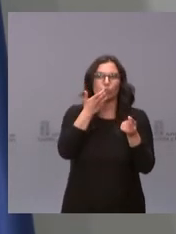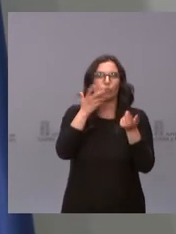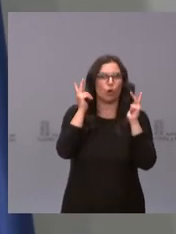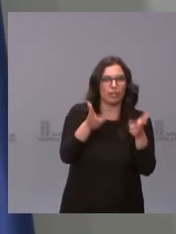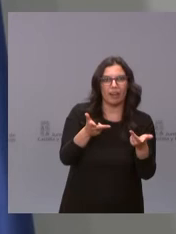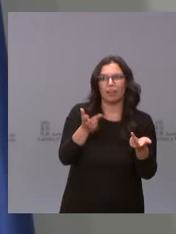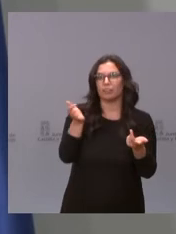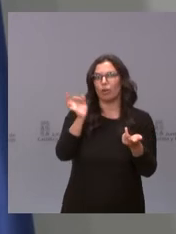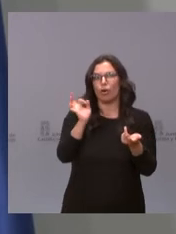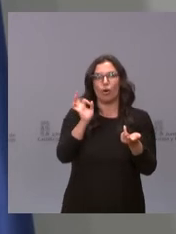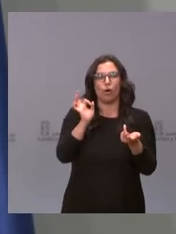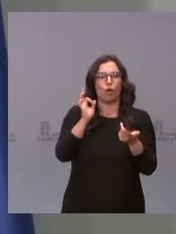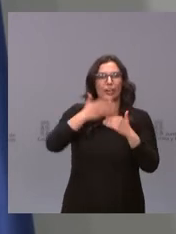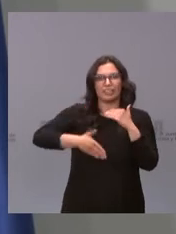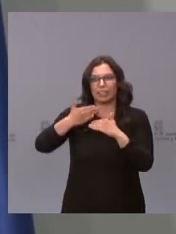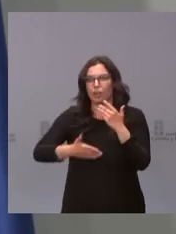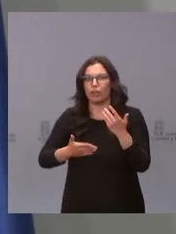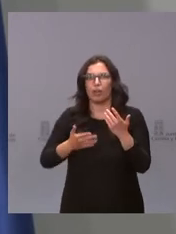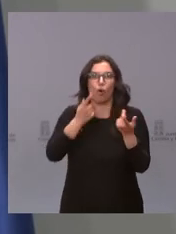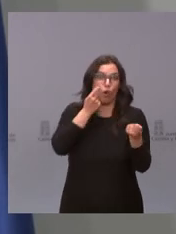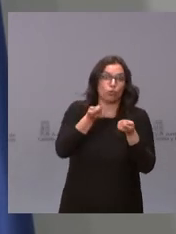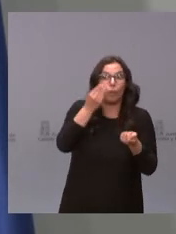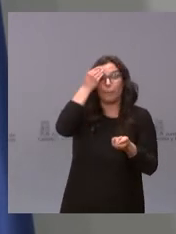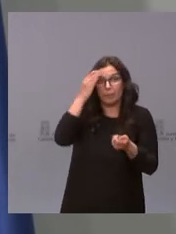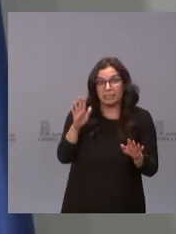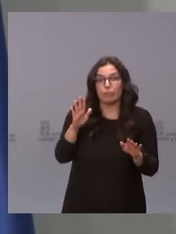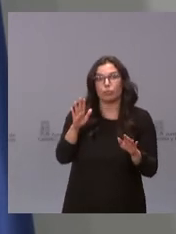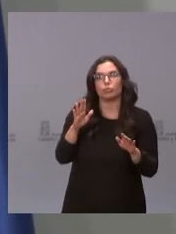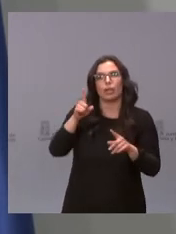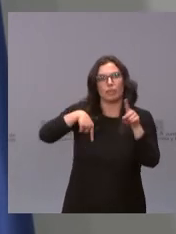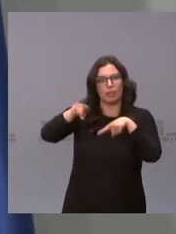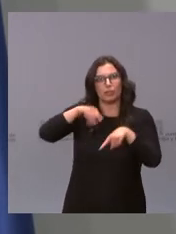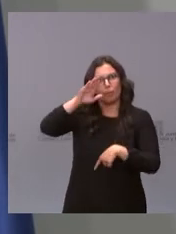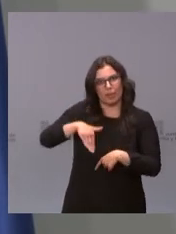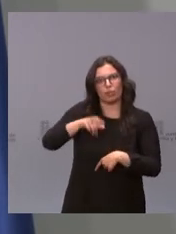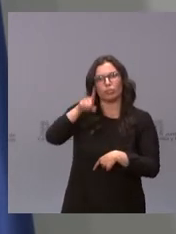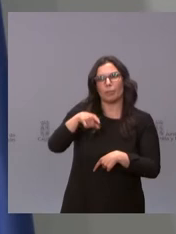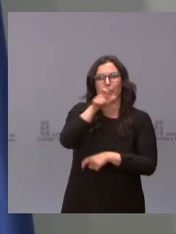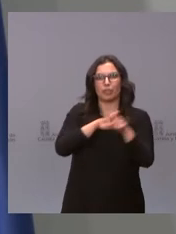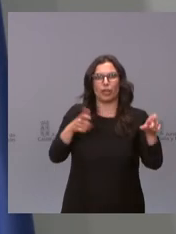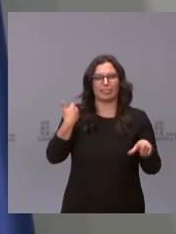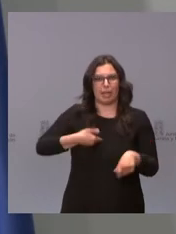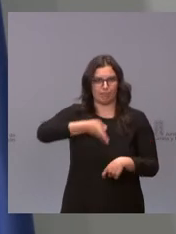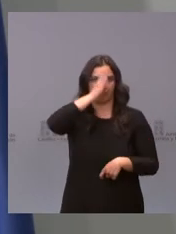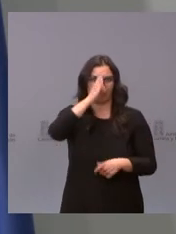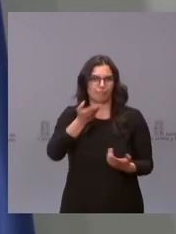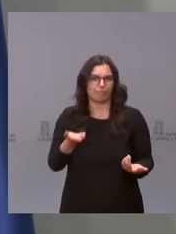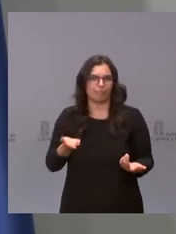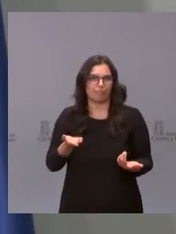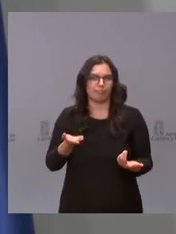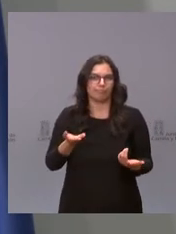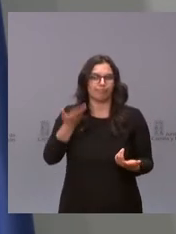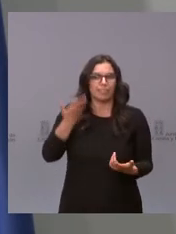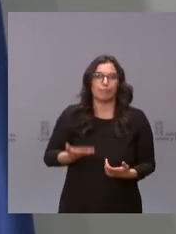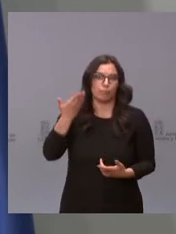número de restricciones y por el control. Creemos que también la gente ha aprendido lo